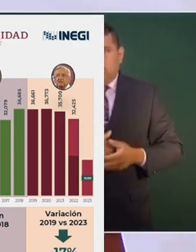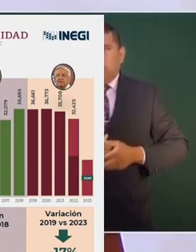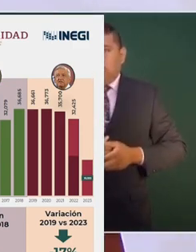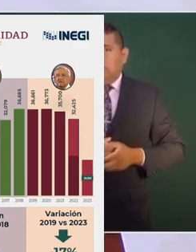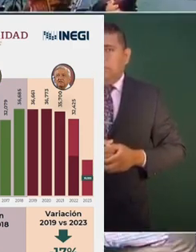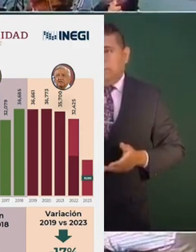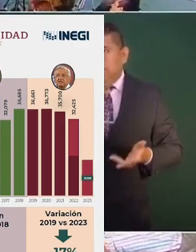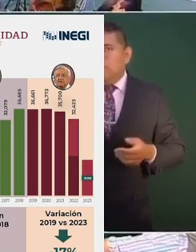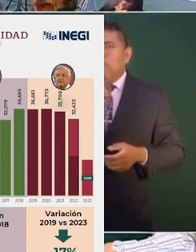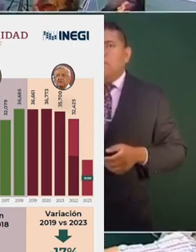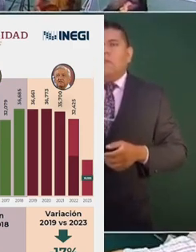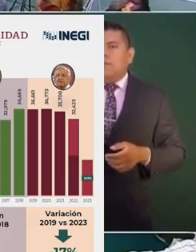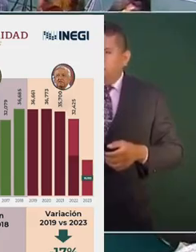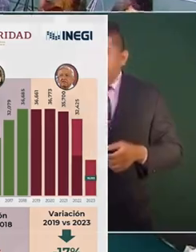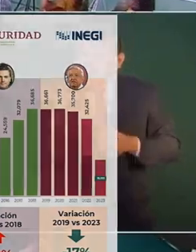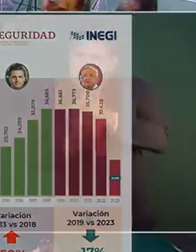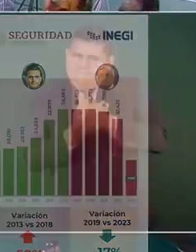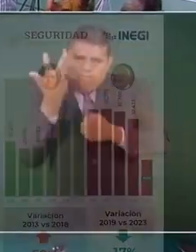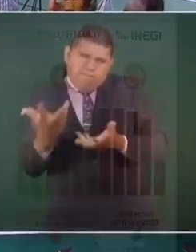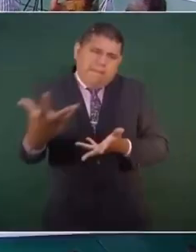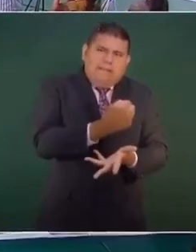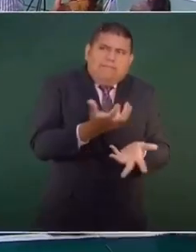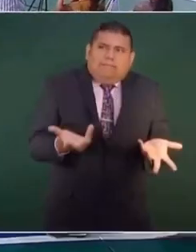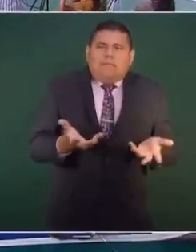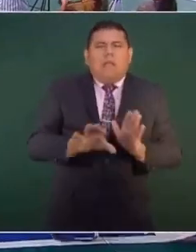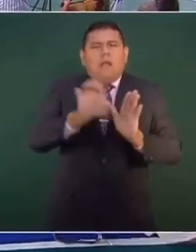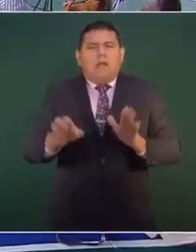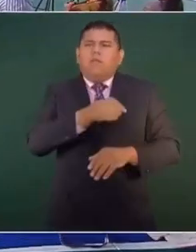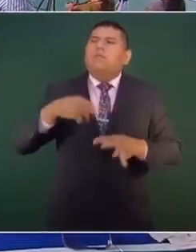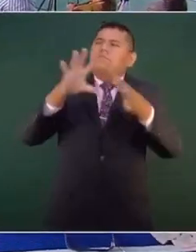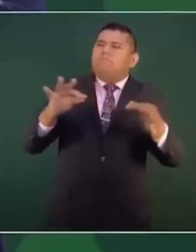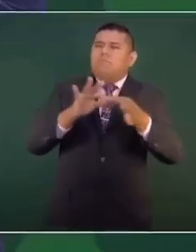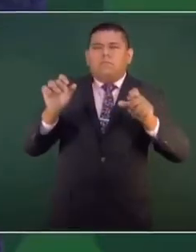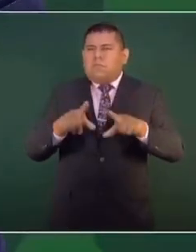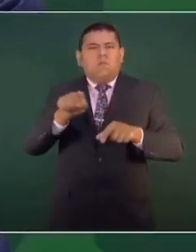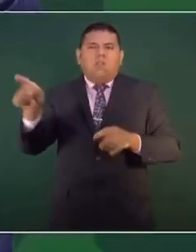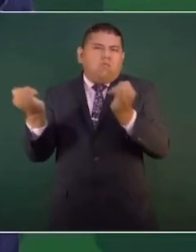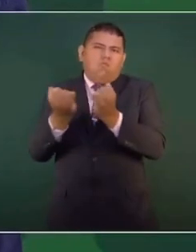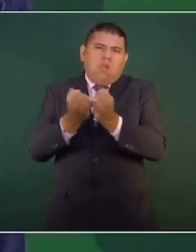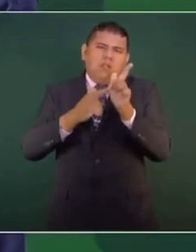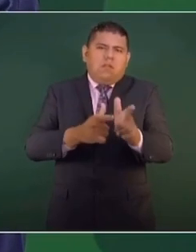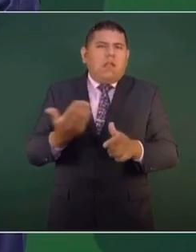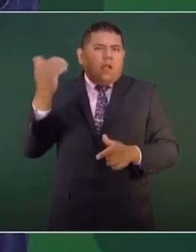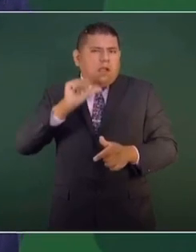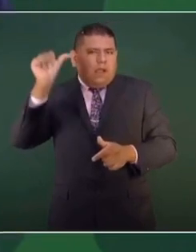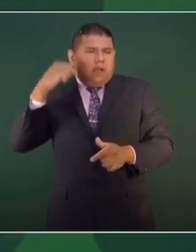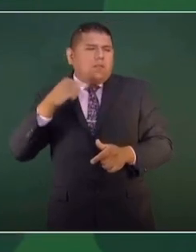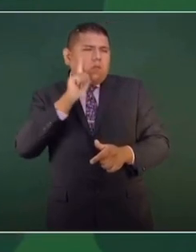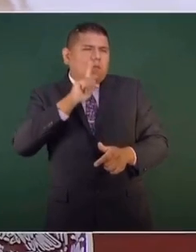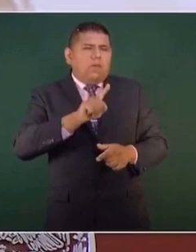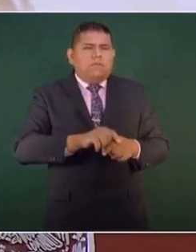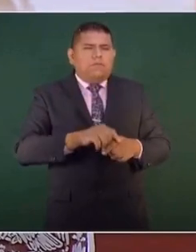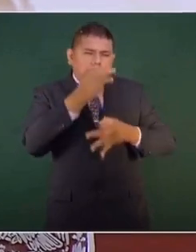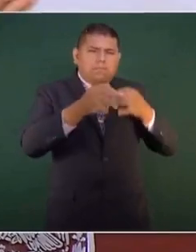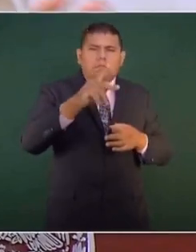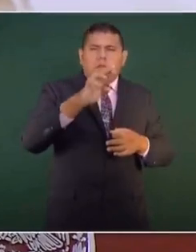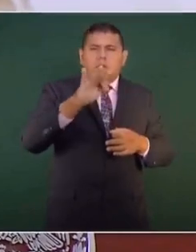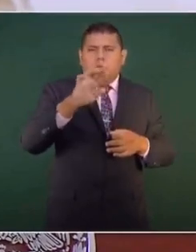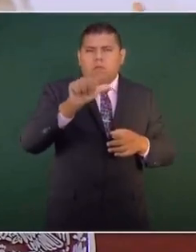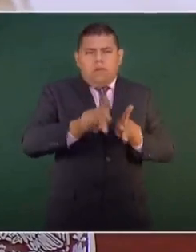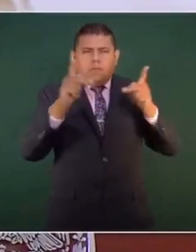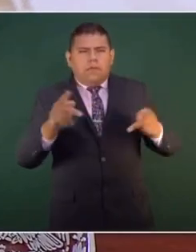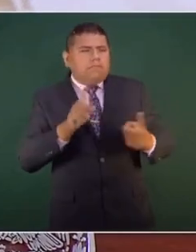difícil, porque son intereses. Entonces, digamos lo que digamos, ayer se lo decía yo a la periodista de Reforma, ahí aplica